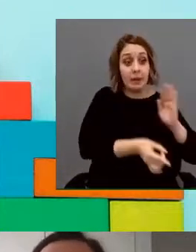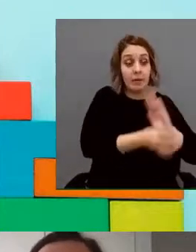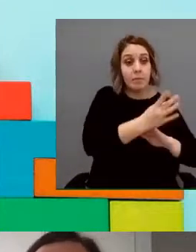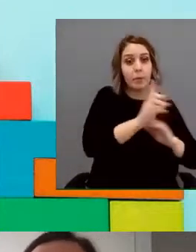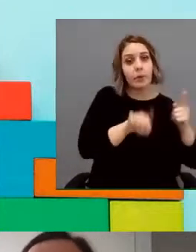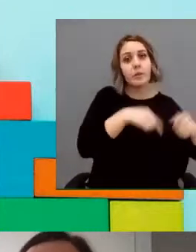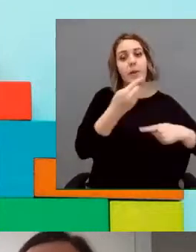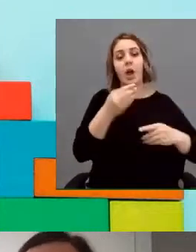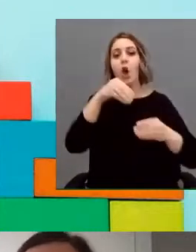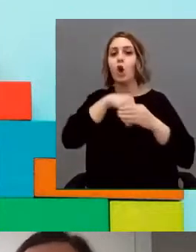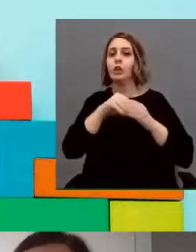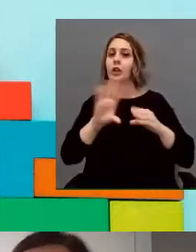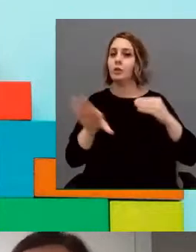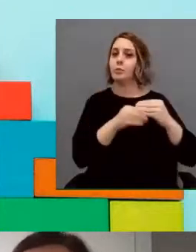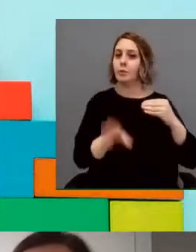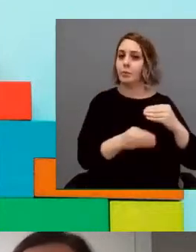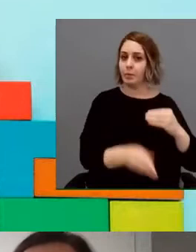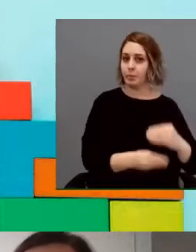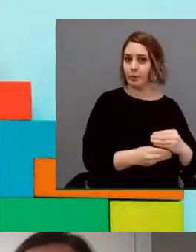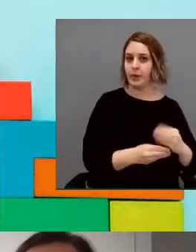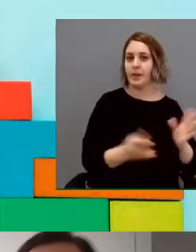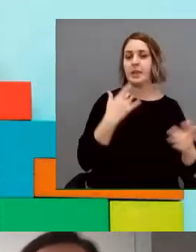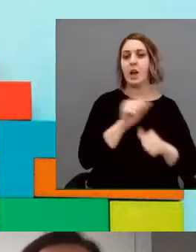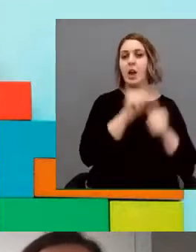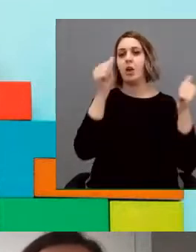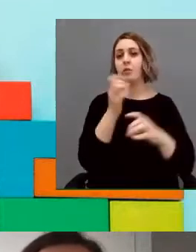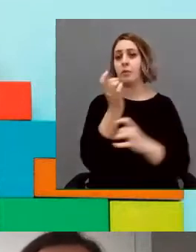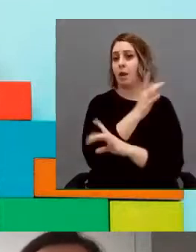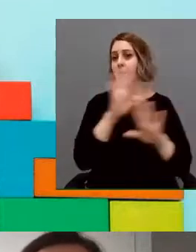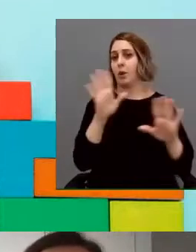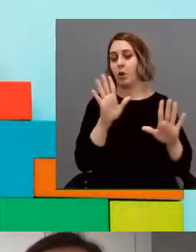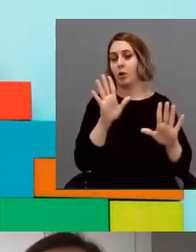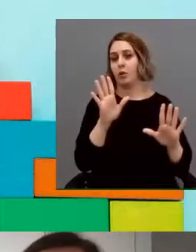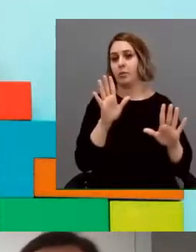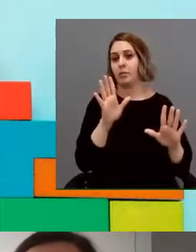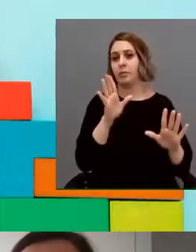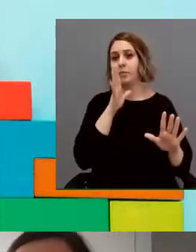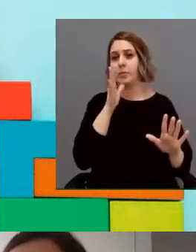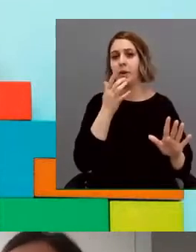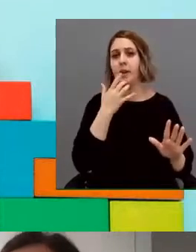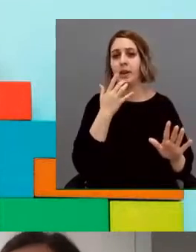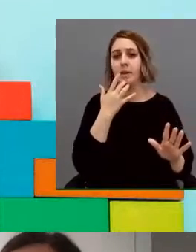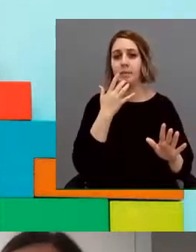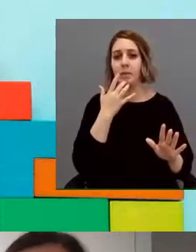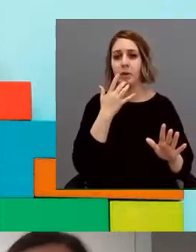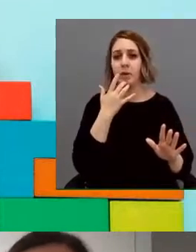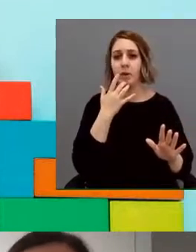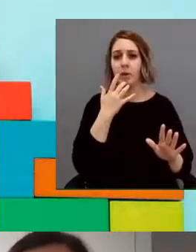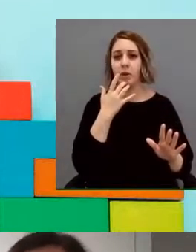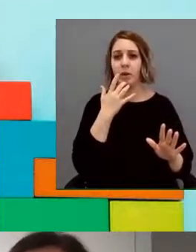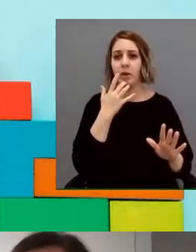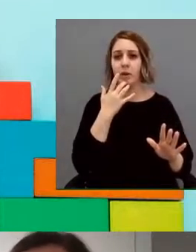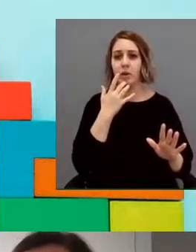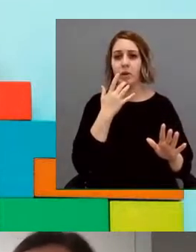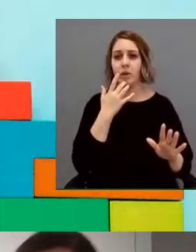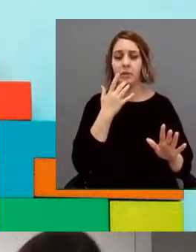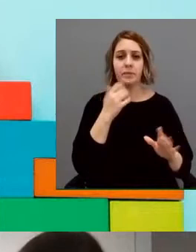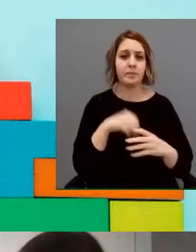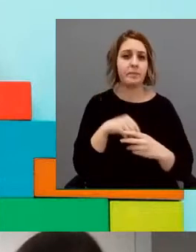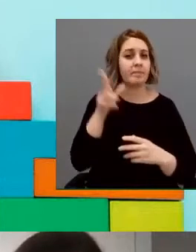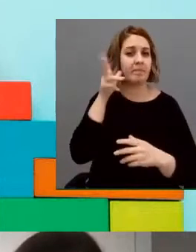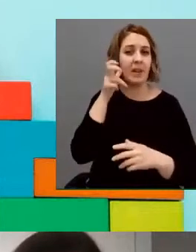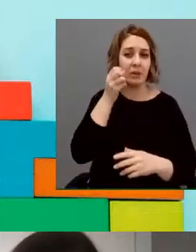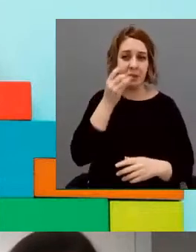contenidos. Ya no solo la manera de darlos, sino también los contenidos. Por ejemplo, este año se ha metido una clase de networking que me pidieron